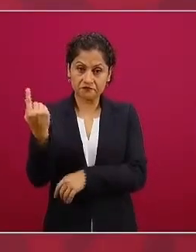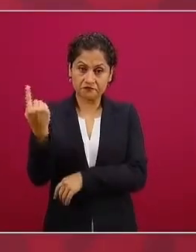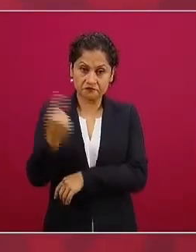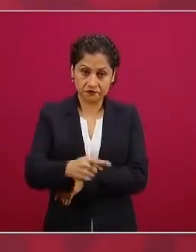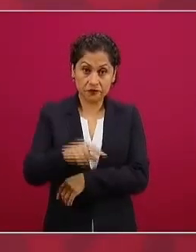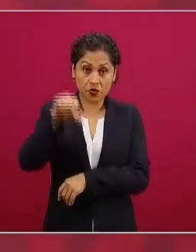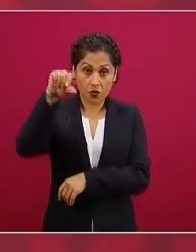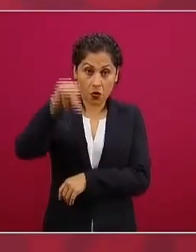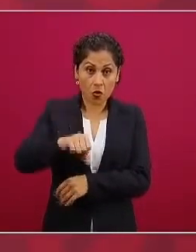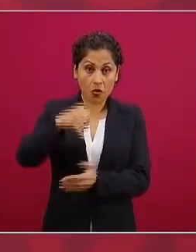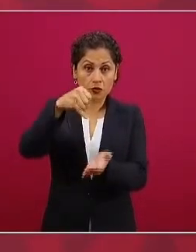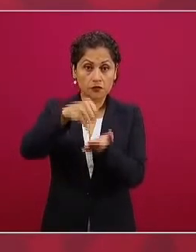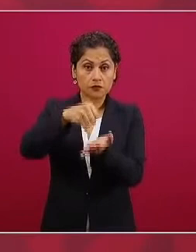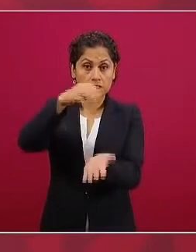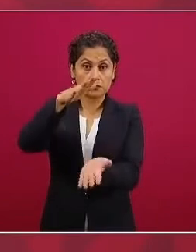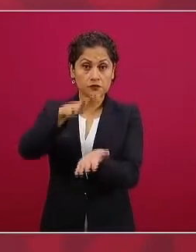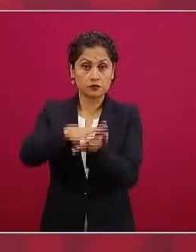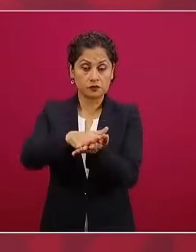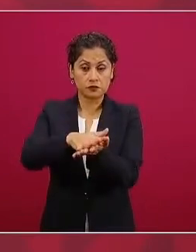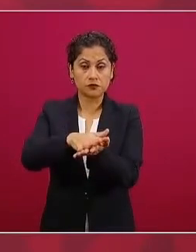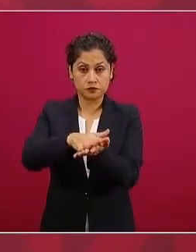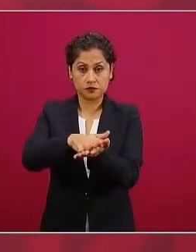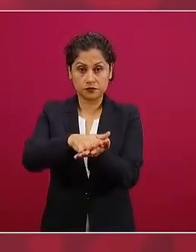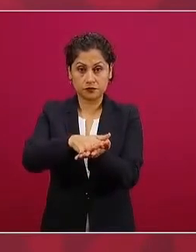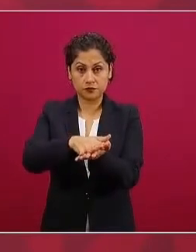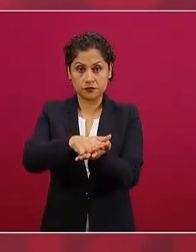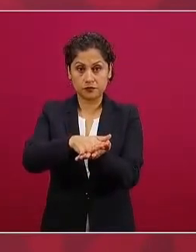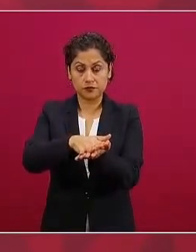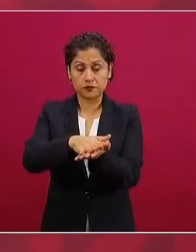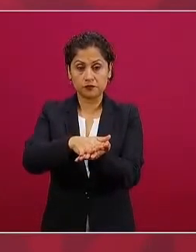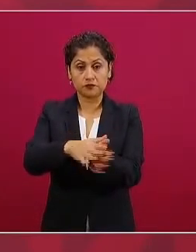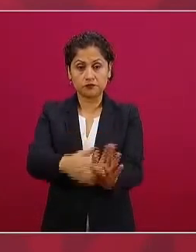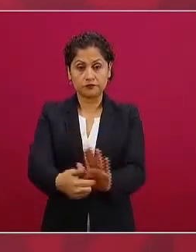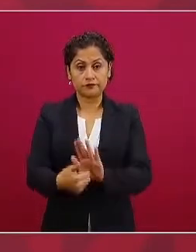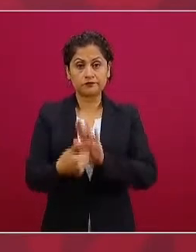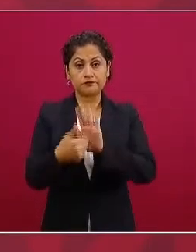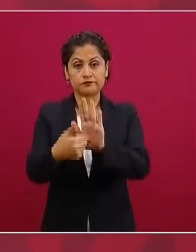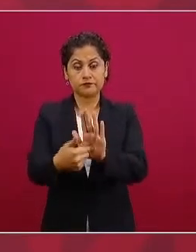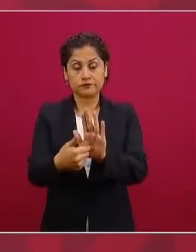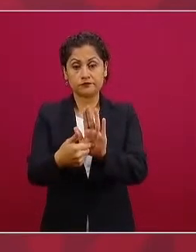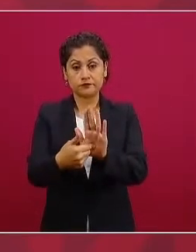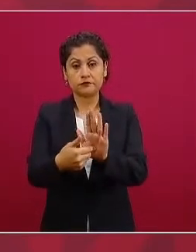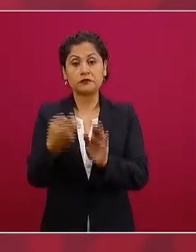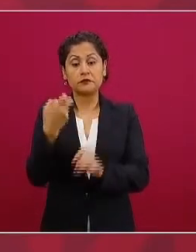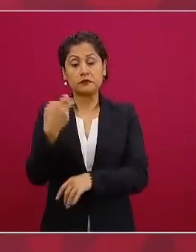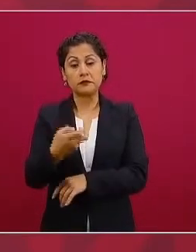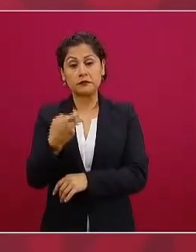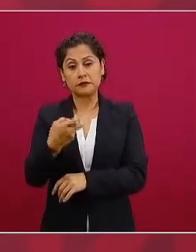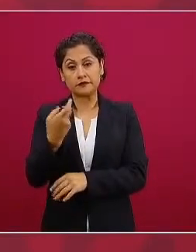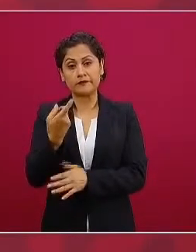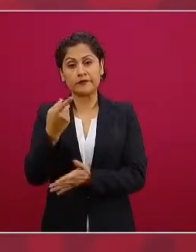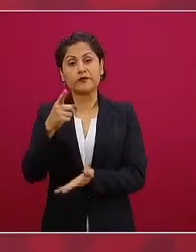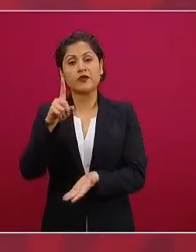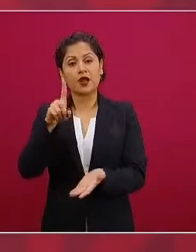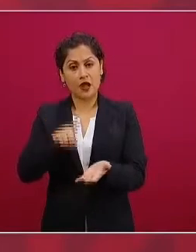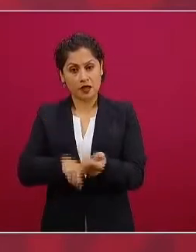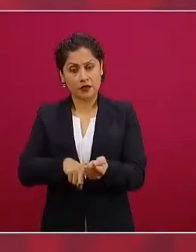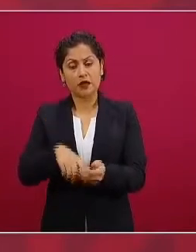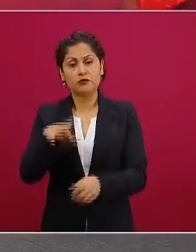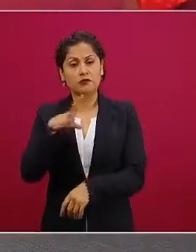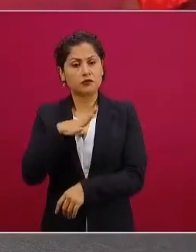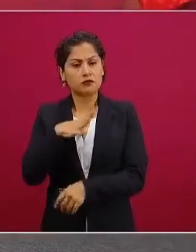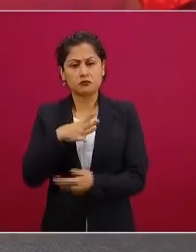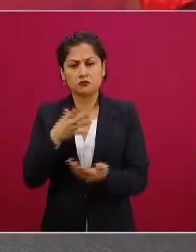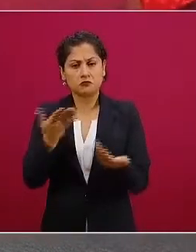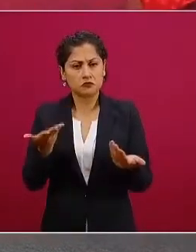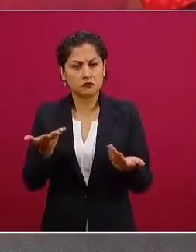en lo sustancial sostiene lo siguiente.